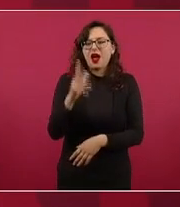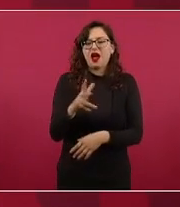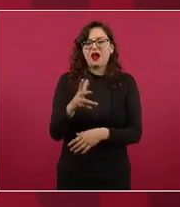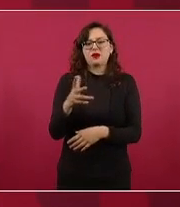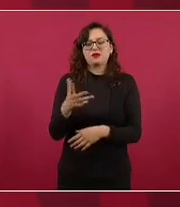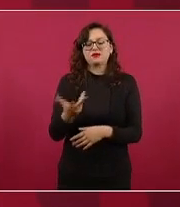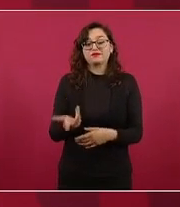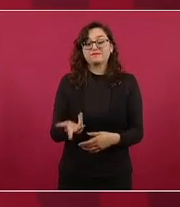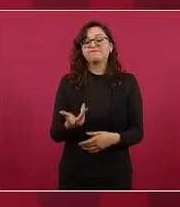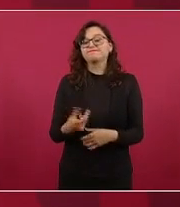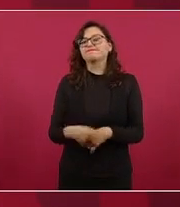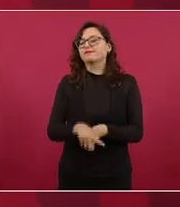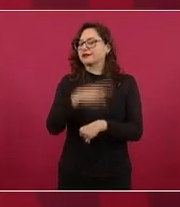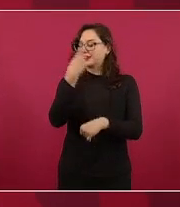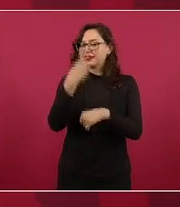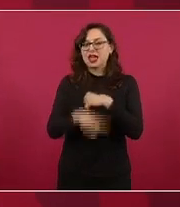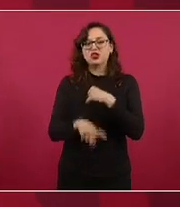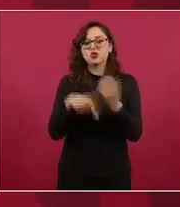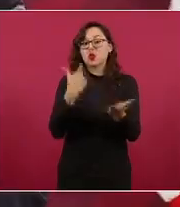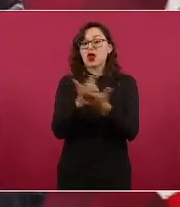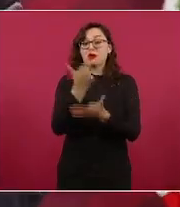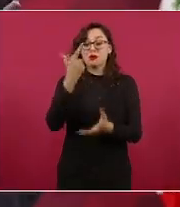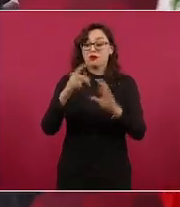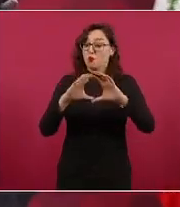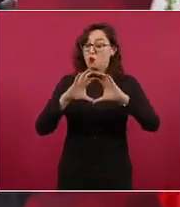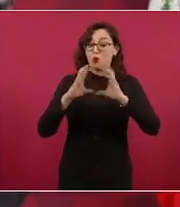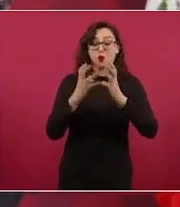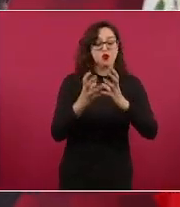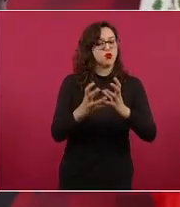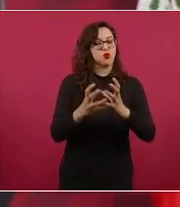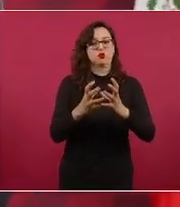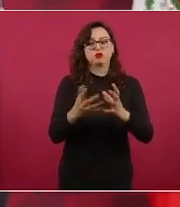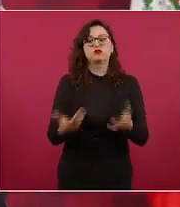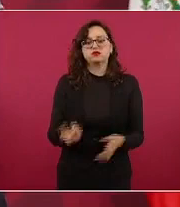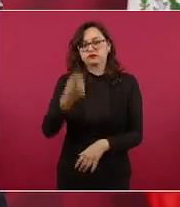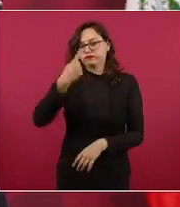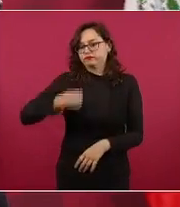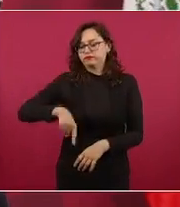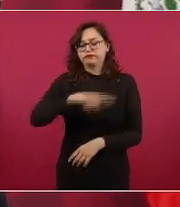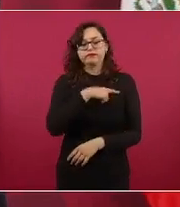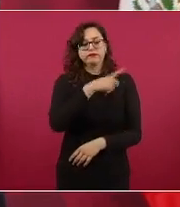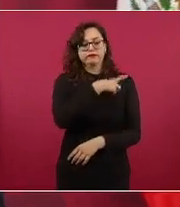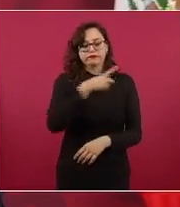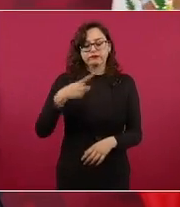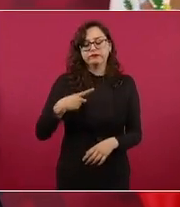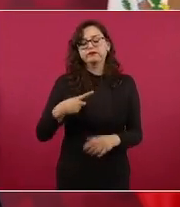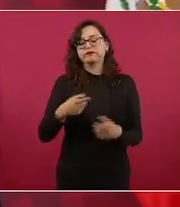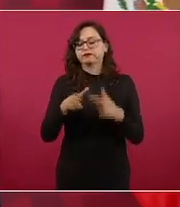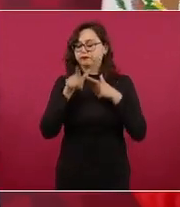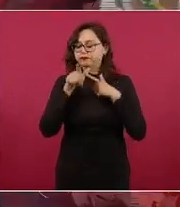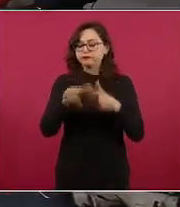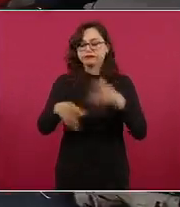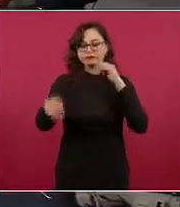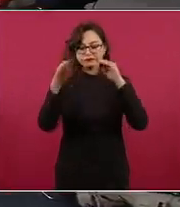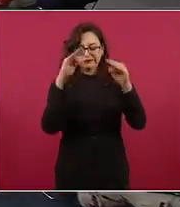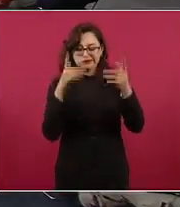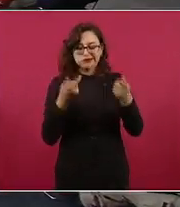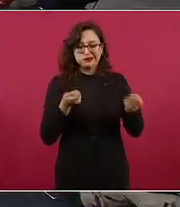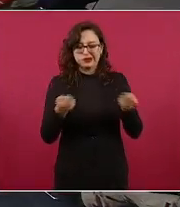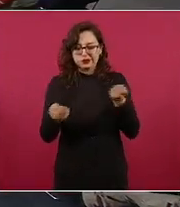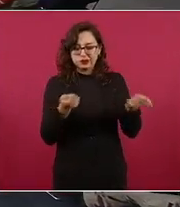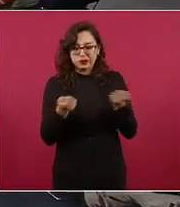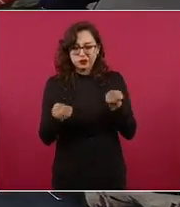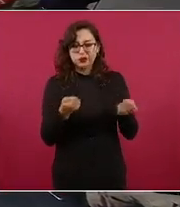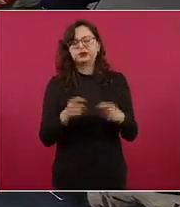entonces por eso nosotros vamos a seguir combatiendo la inflación estoy pensando señor presidente que entonces